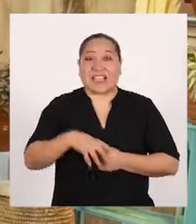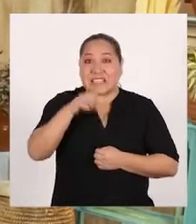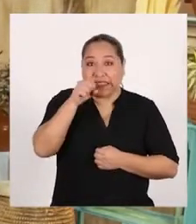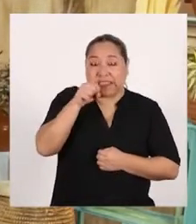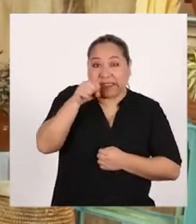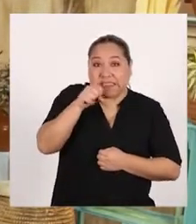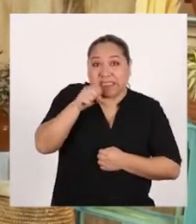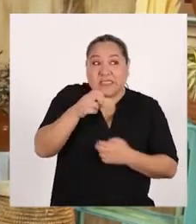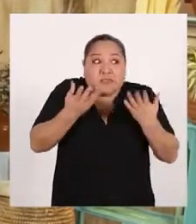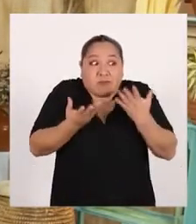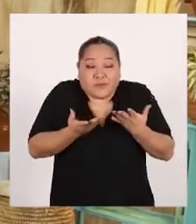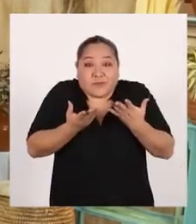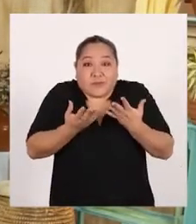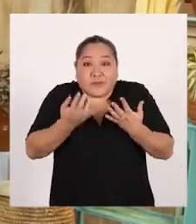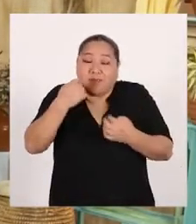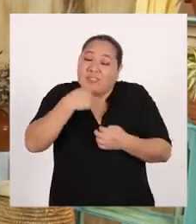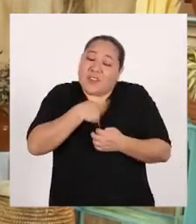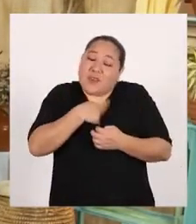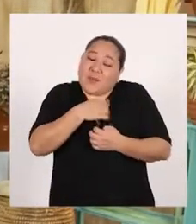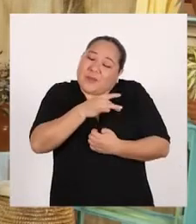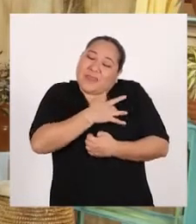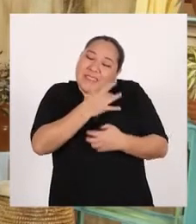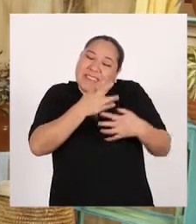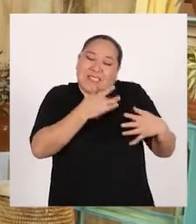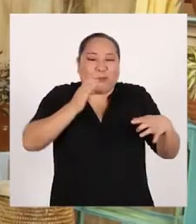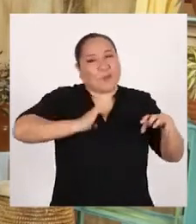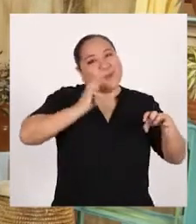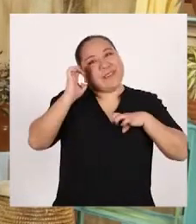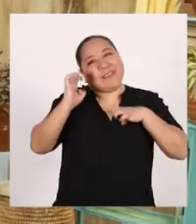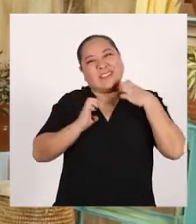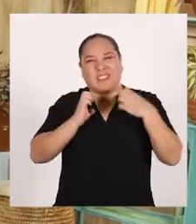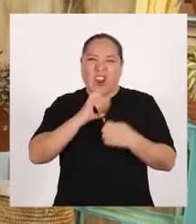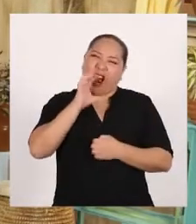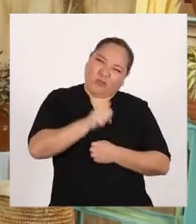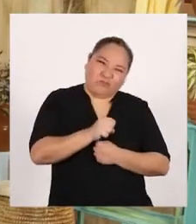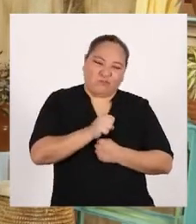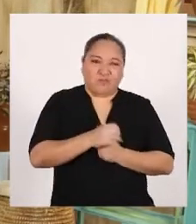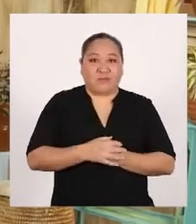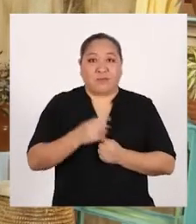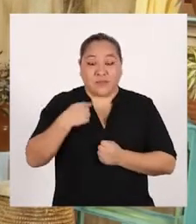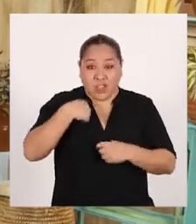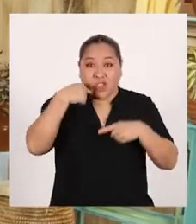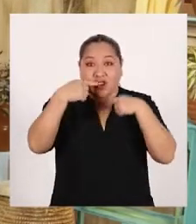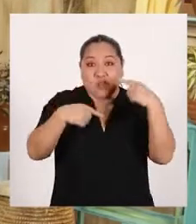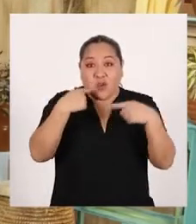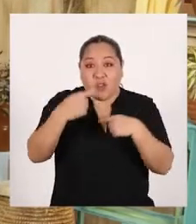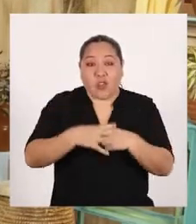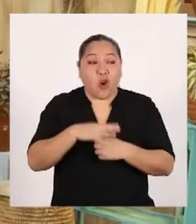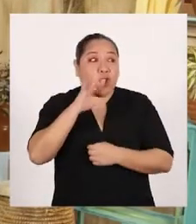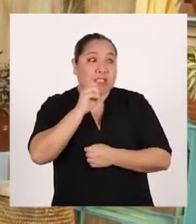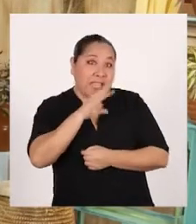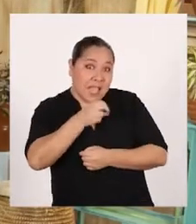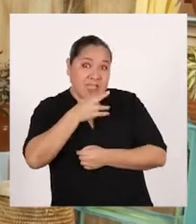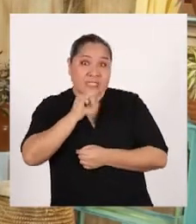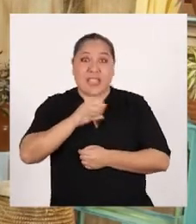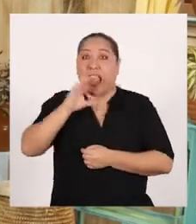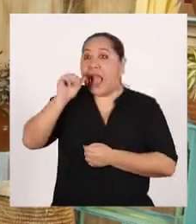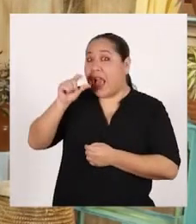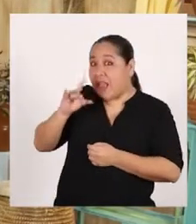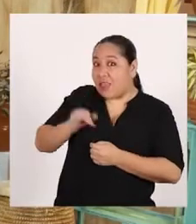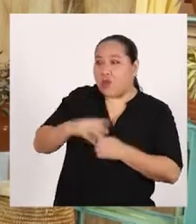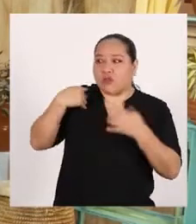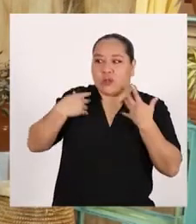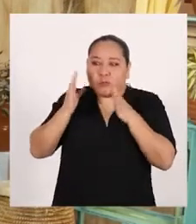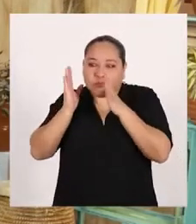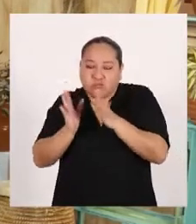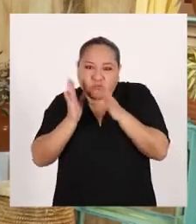¿Sí, no? ¡Ay, es que estoy muy emocionado! Les cuento que con Cheche y Aldo estamos